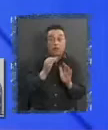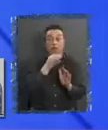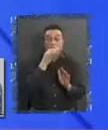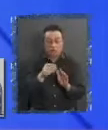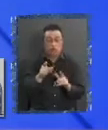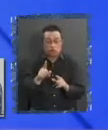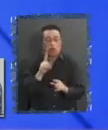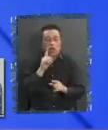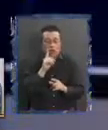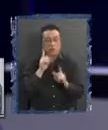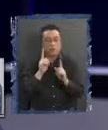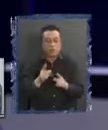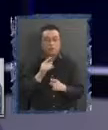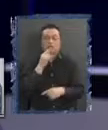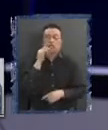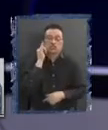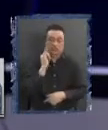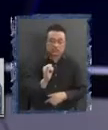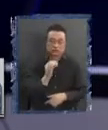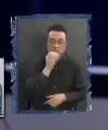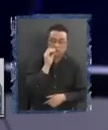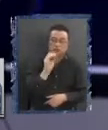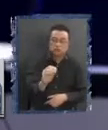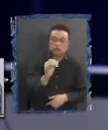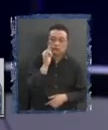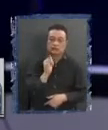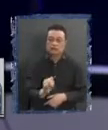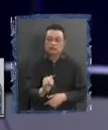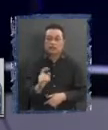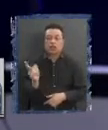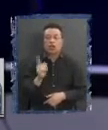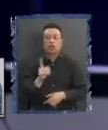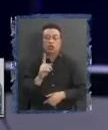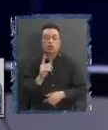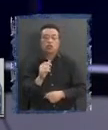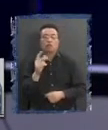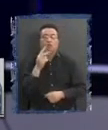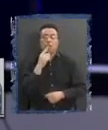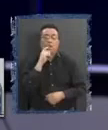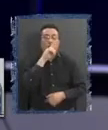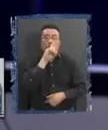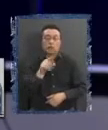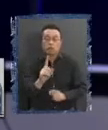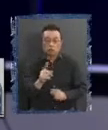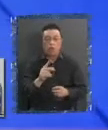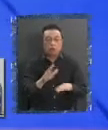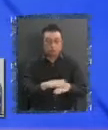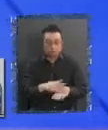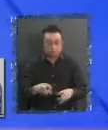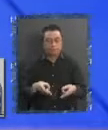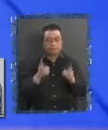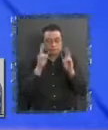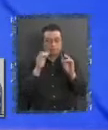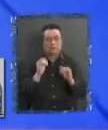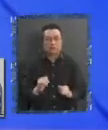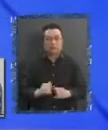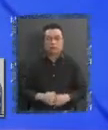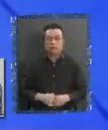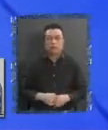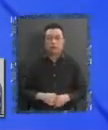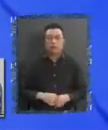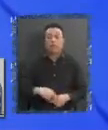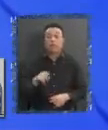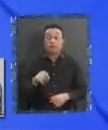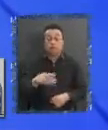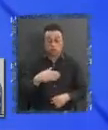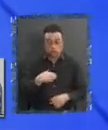que dar el sí. No vale preguntarnos, sino que tienen que dar el consentimiento. Yo creo que es un